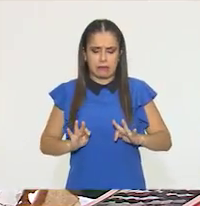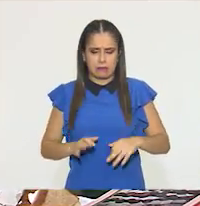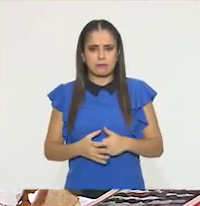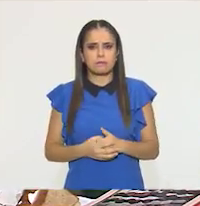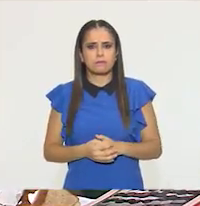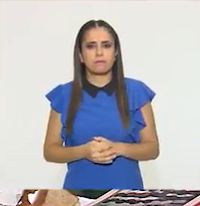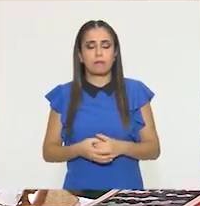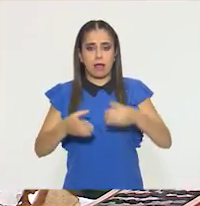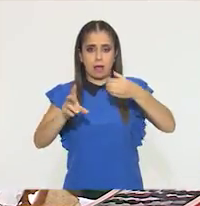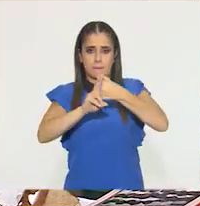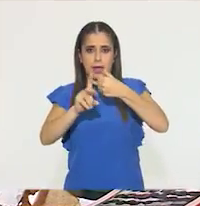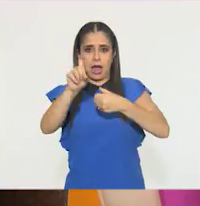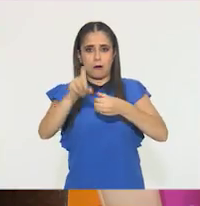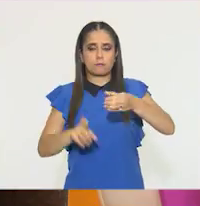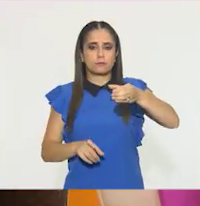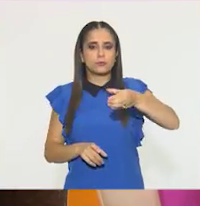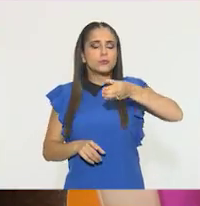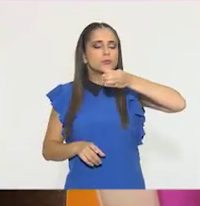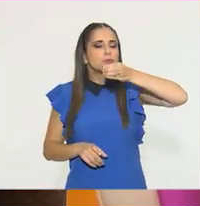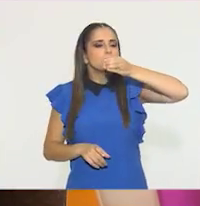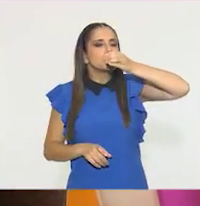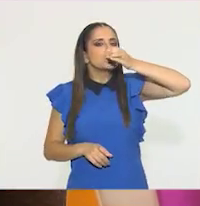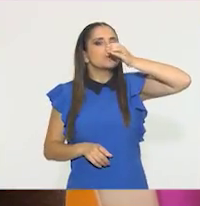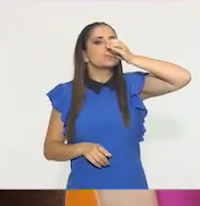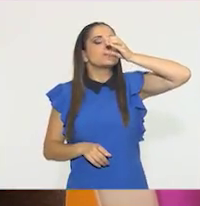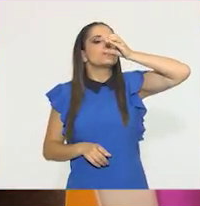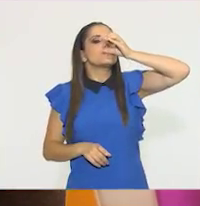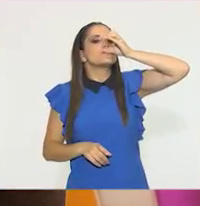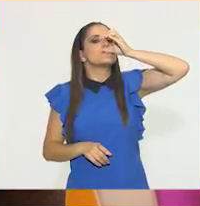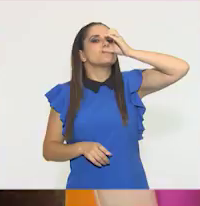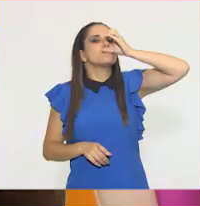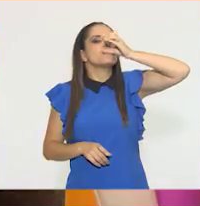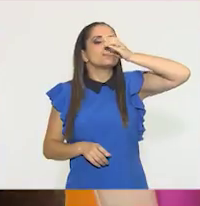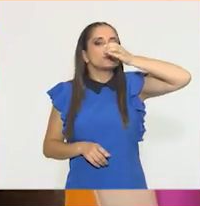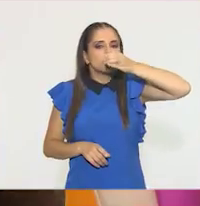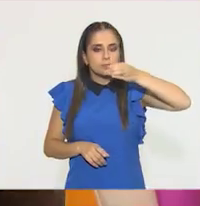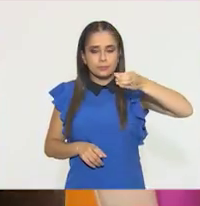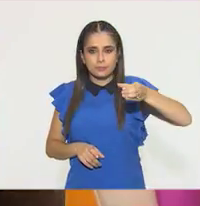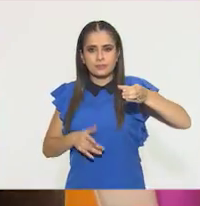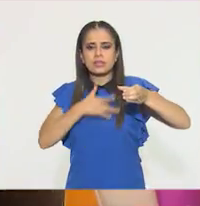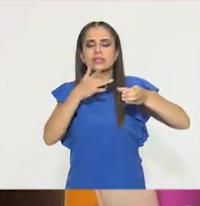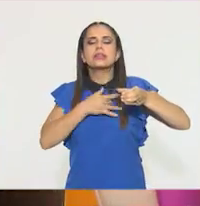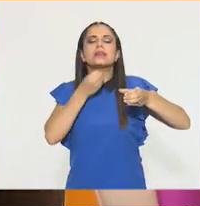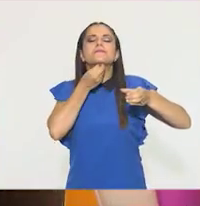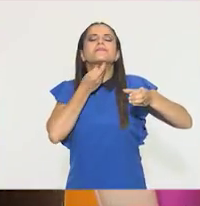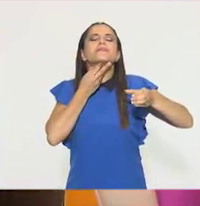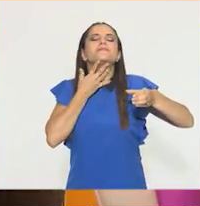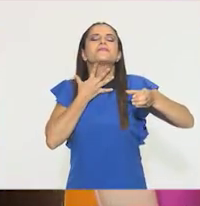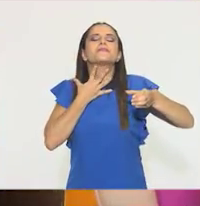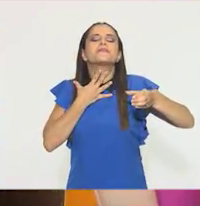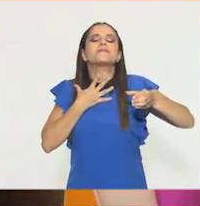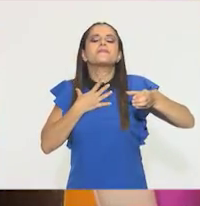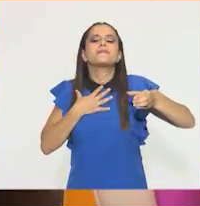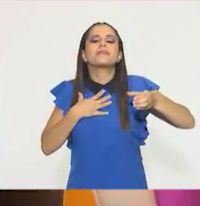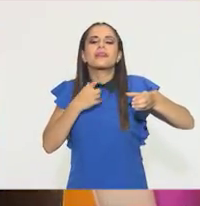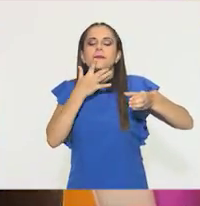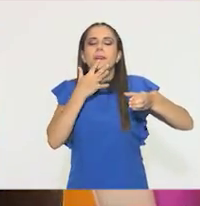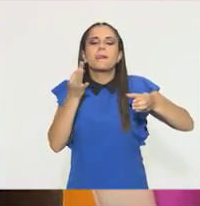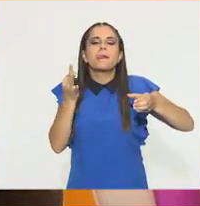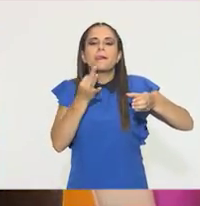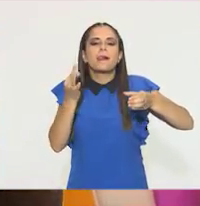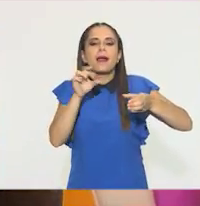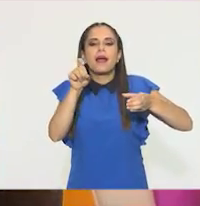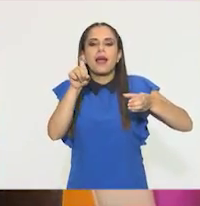Tomen su vaso, le damos un traguito. Saboren el agua, sientan la frescura en la lengua, en la boca.